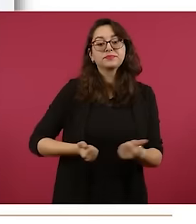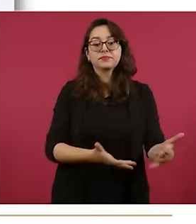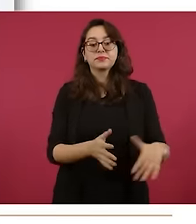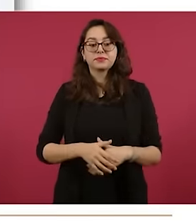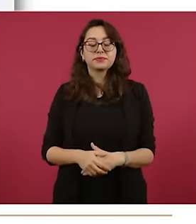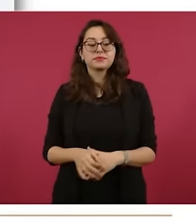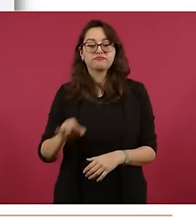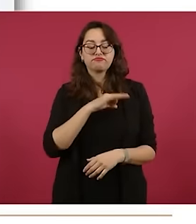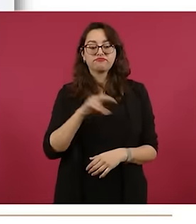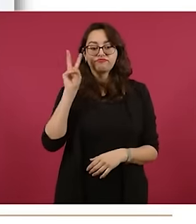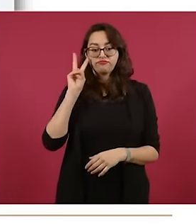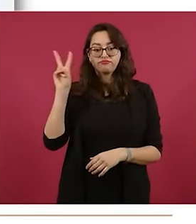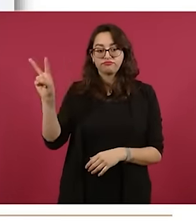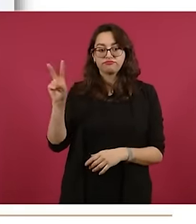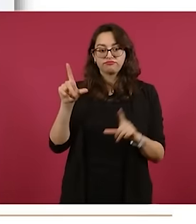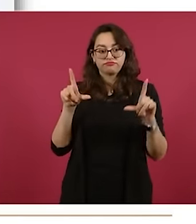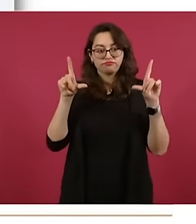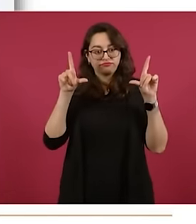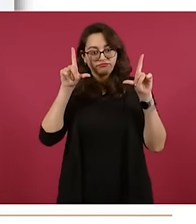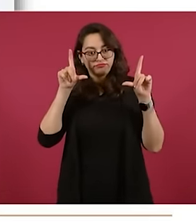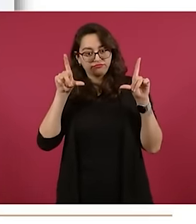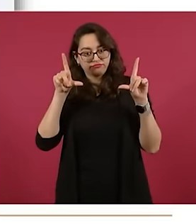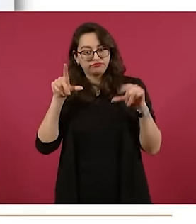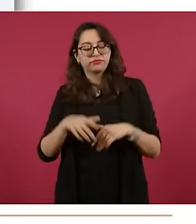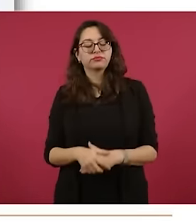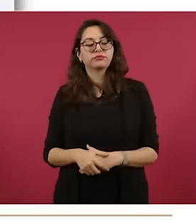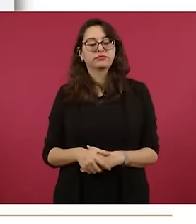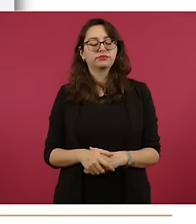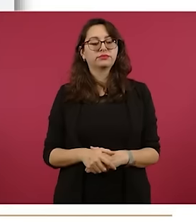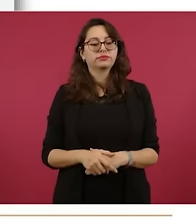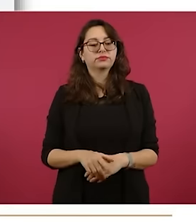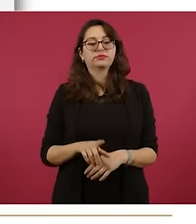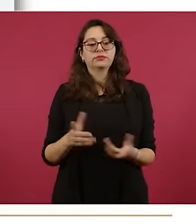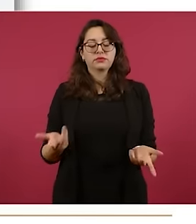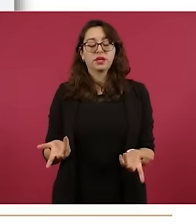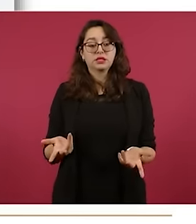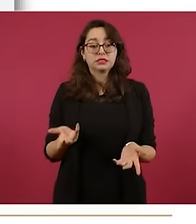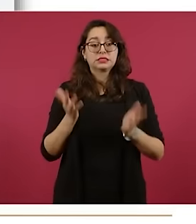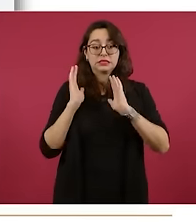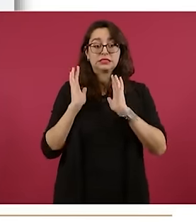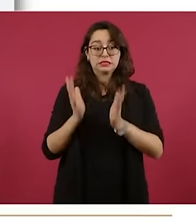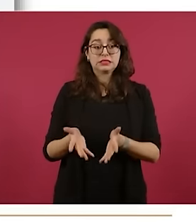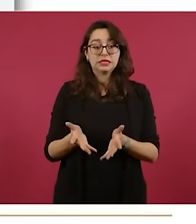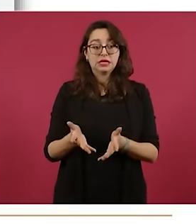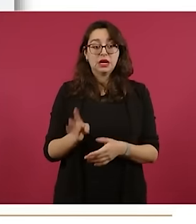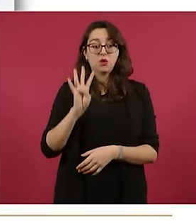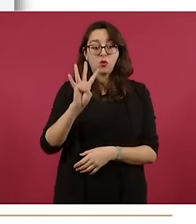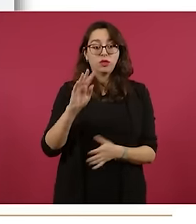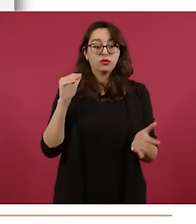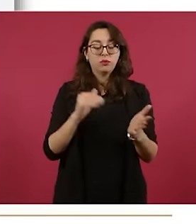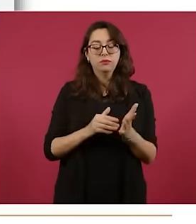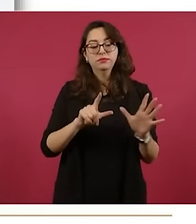tomó esta foto, entró en operación el cuarto equipo y ya se está abasteciendo 4 mil